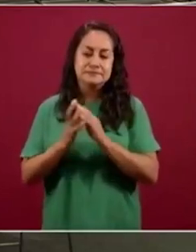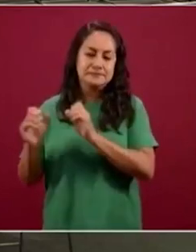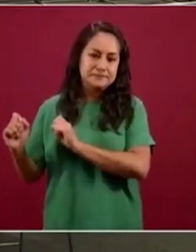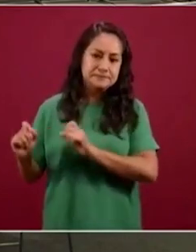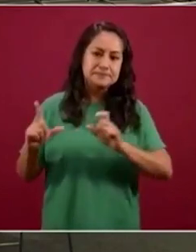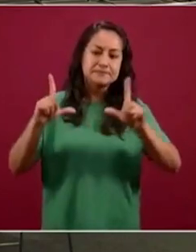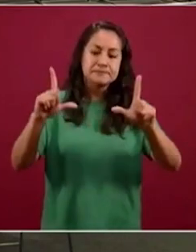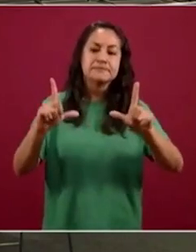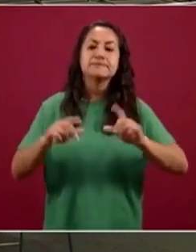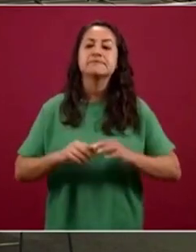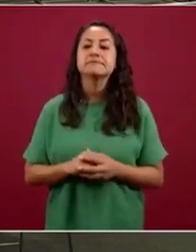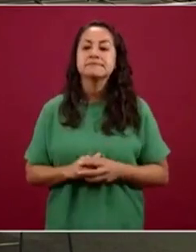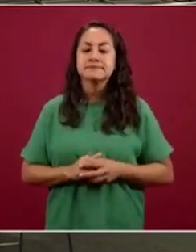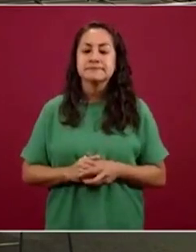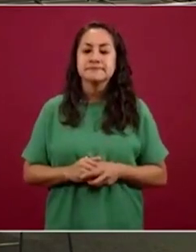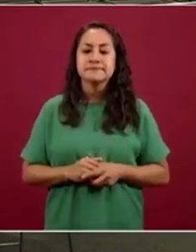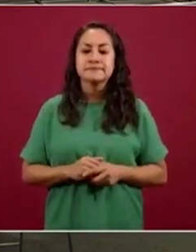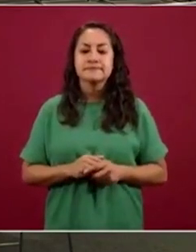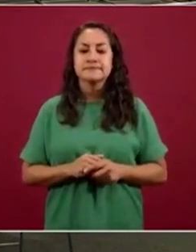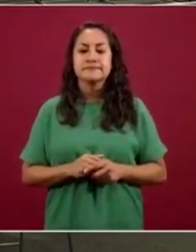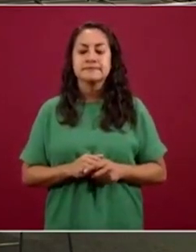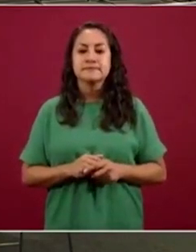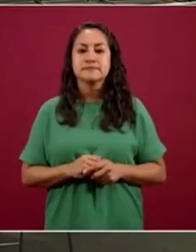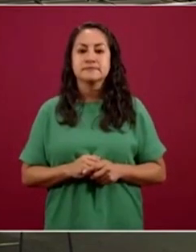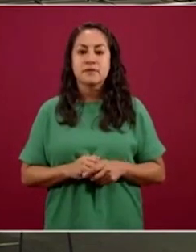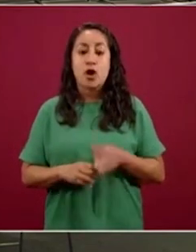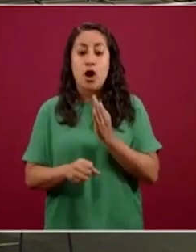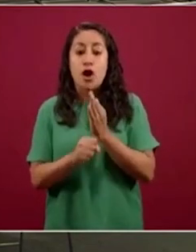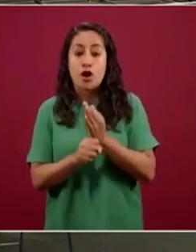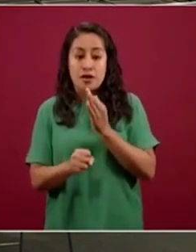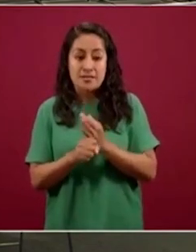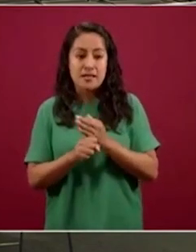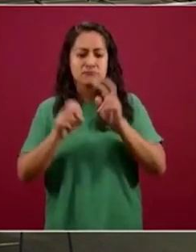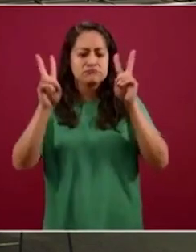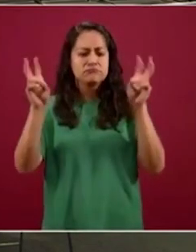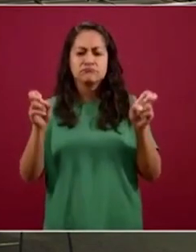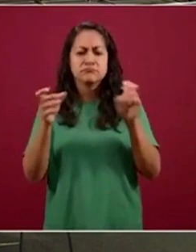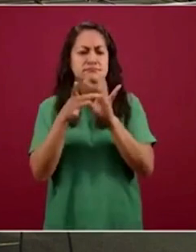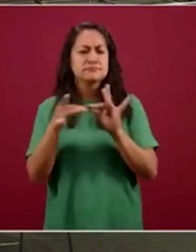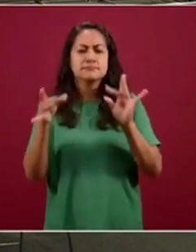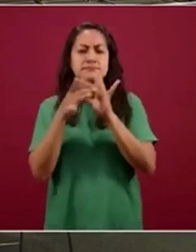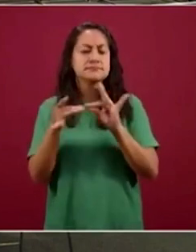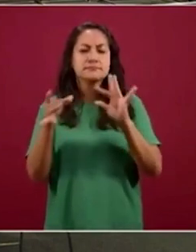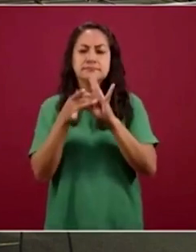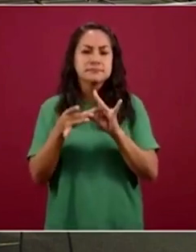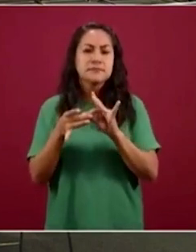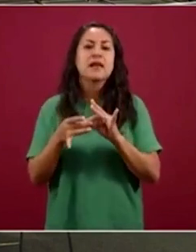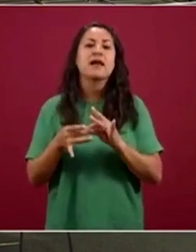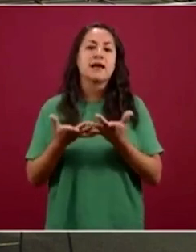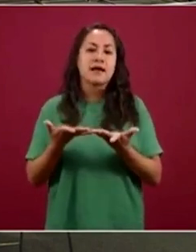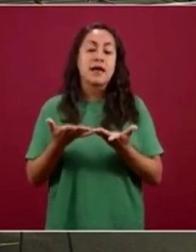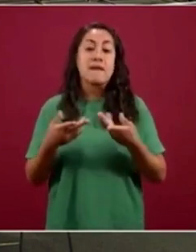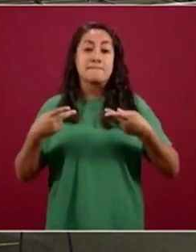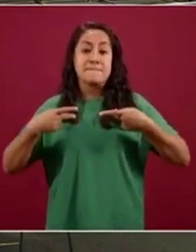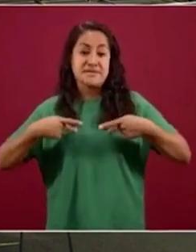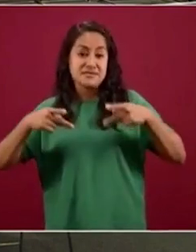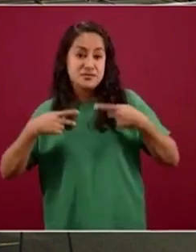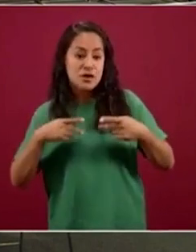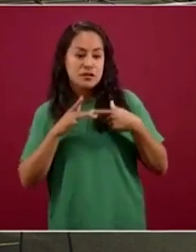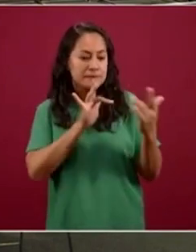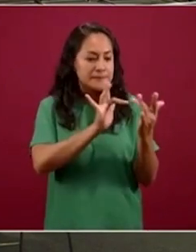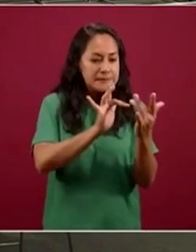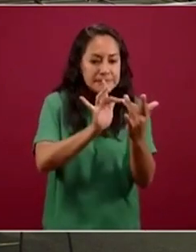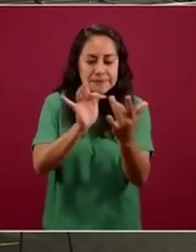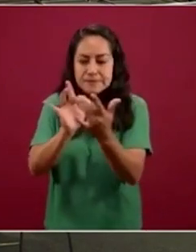Lo que vamos a platicar ahorita es el contacto con la ciudadanía que hemos tenido